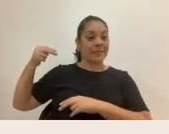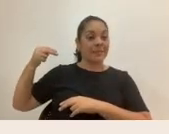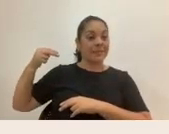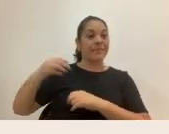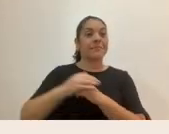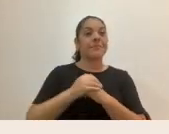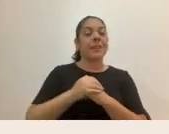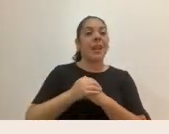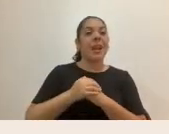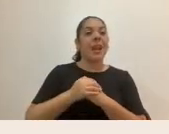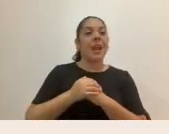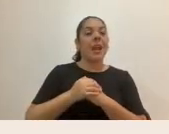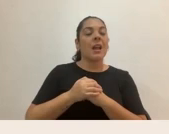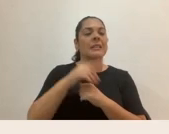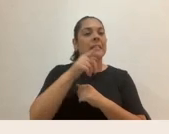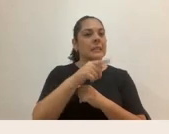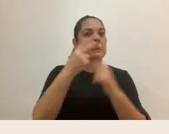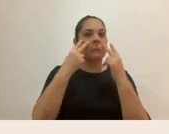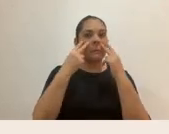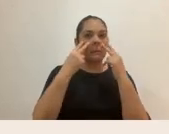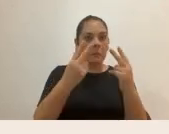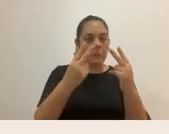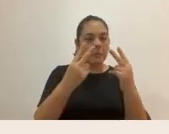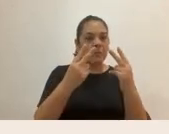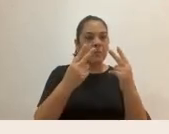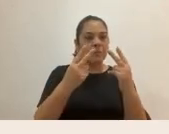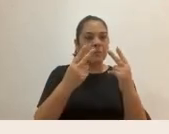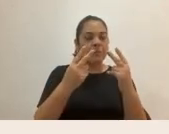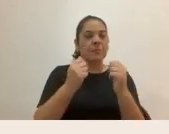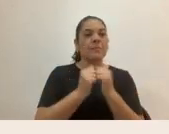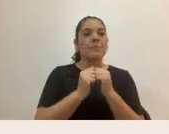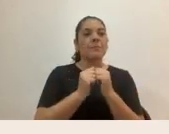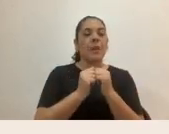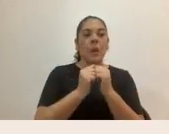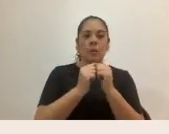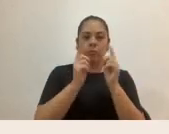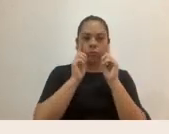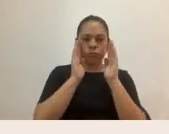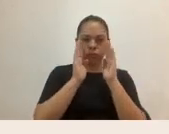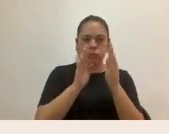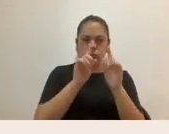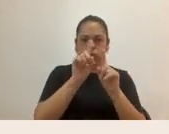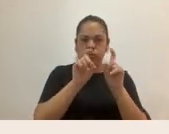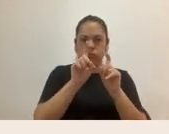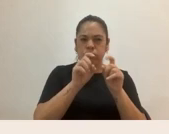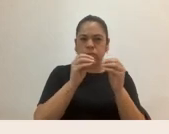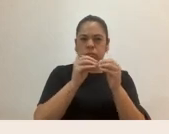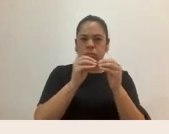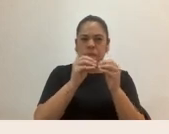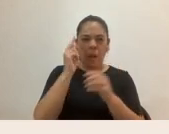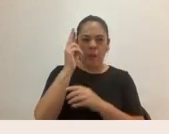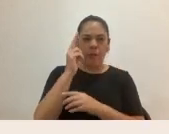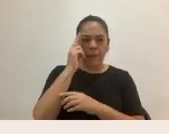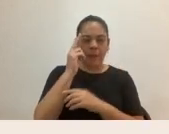pudiésemos escuchar y ver con mucha criticidad y mucha reflexión. Se los voy a